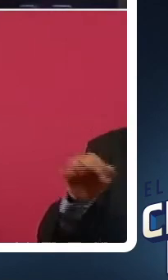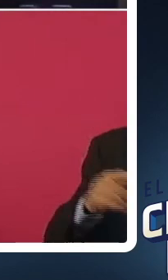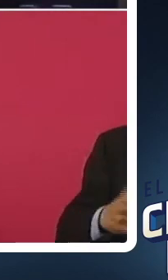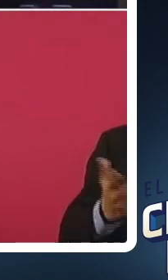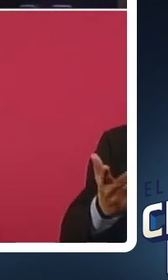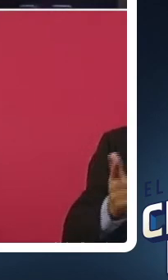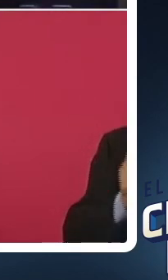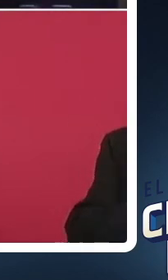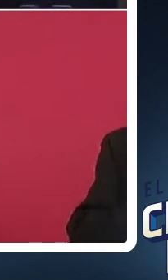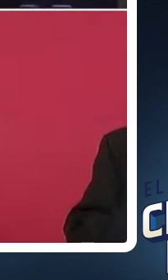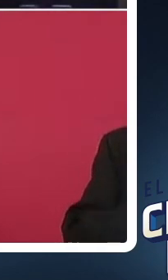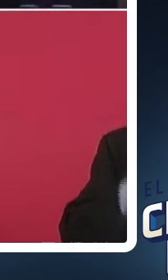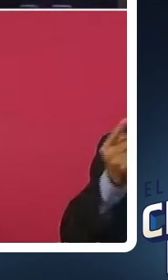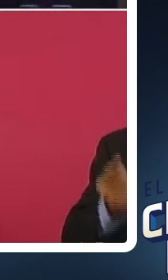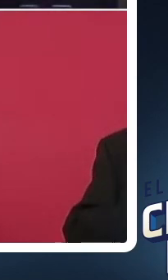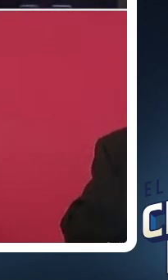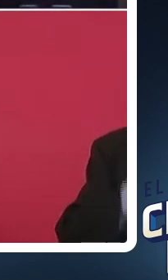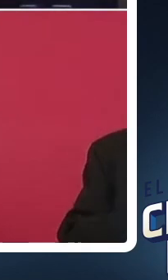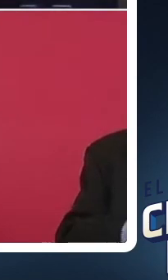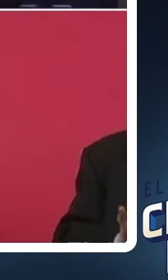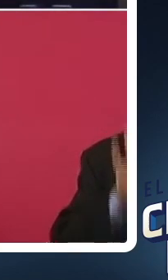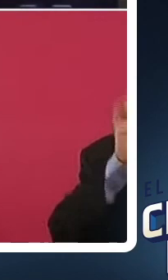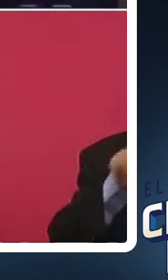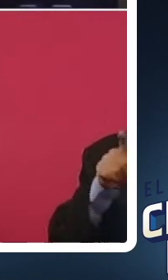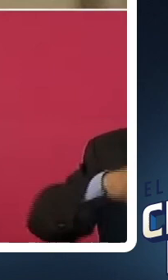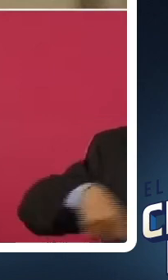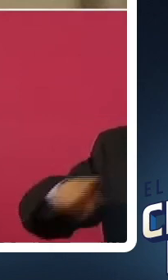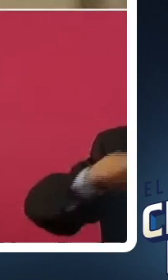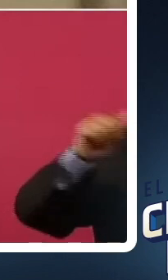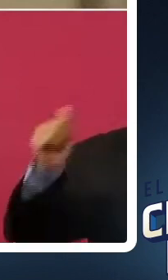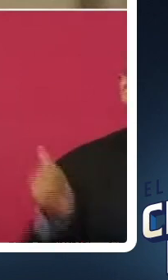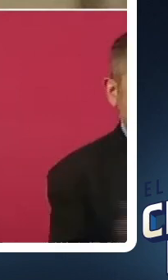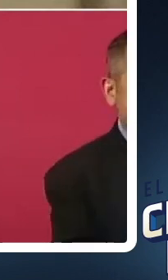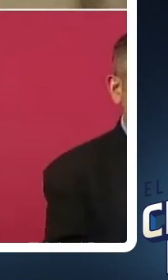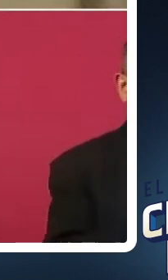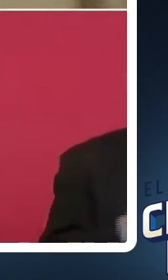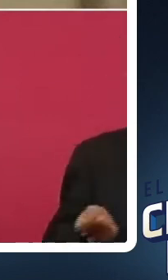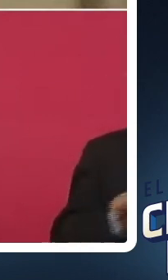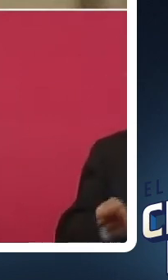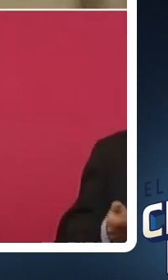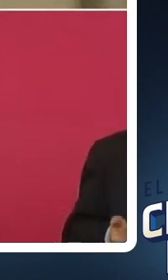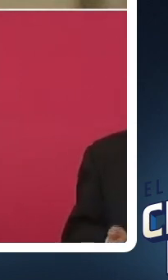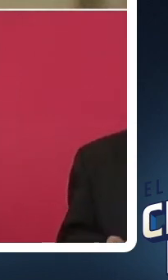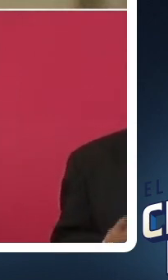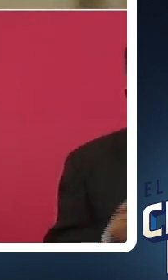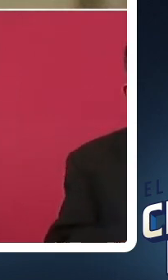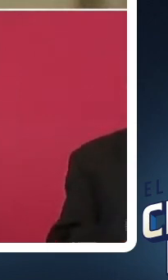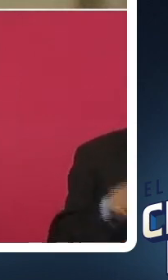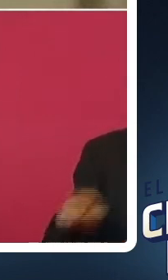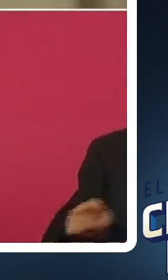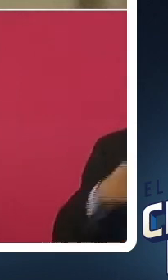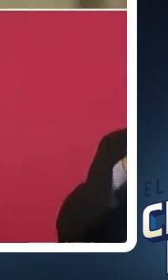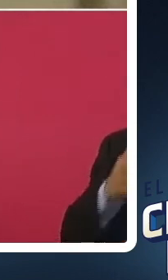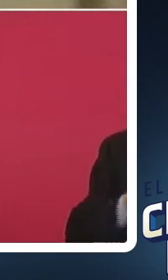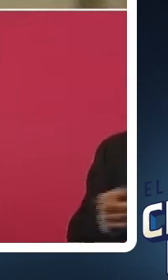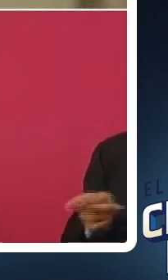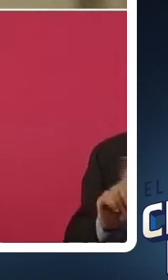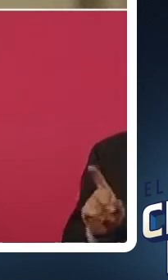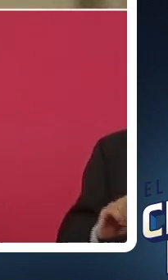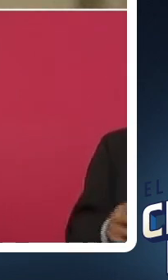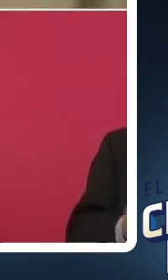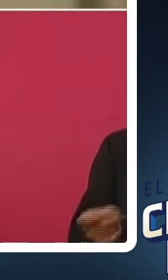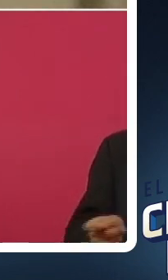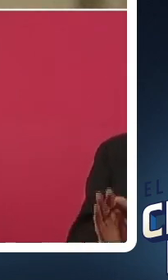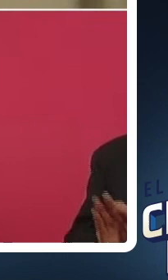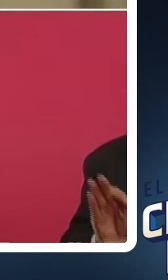y aletargado, parece estar al servicio de intereses fácticos, ya que lo han utilizado como un instrumento para manejar los